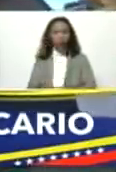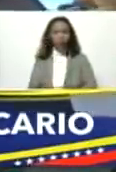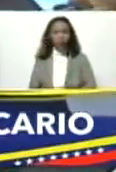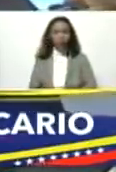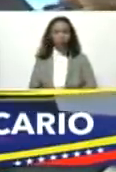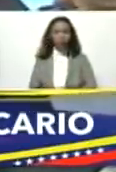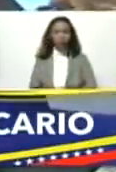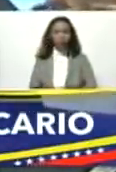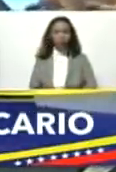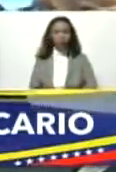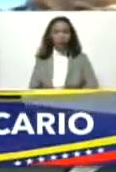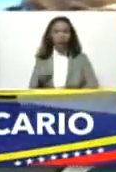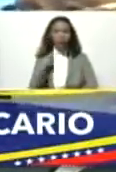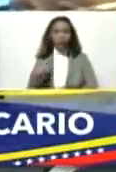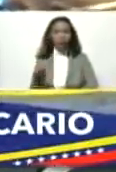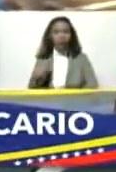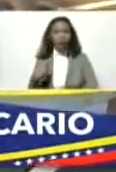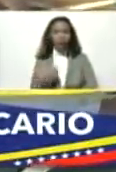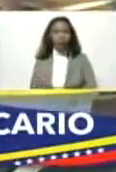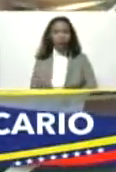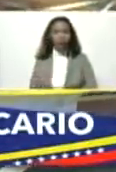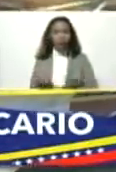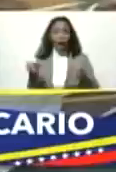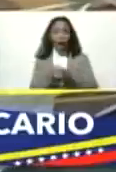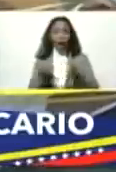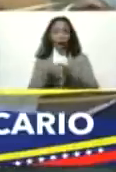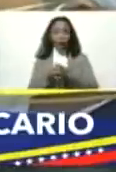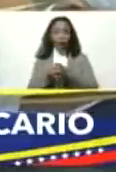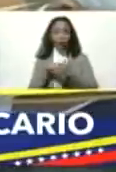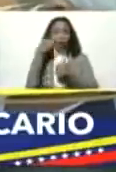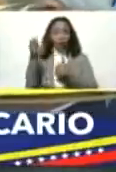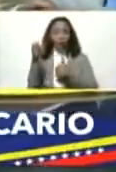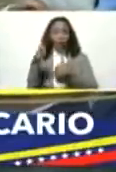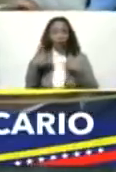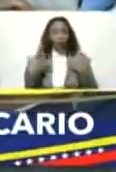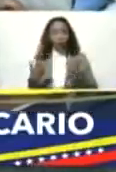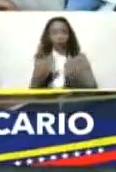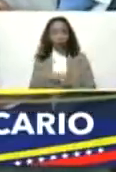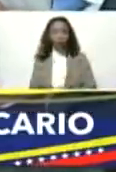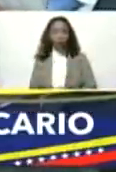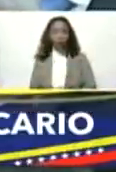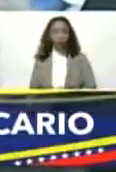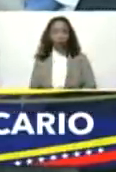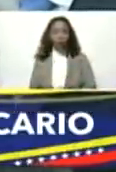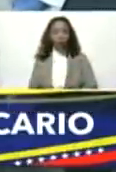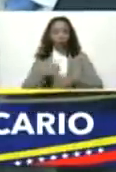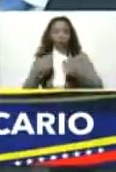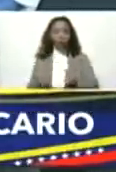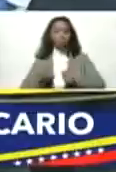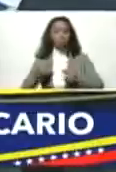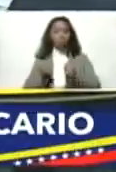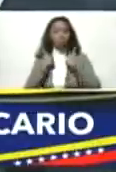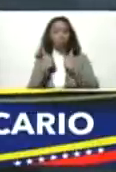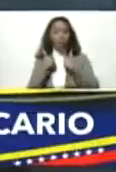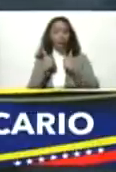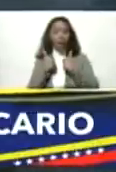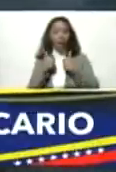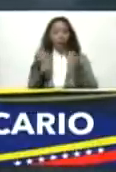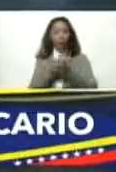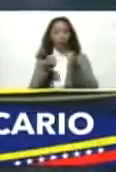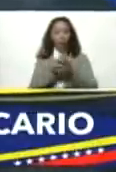a financiar a al sector exportador que ha reaccionado bien sector exportador